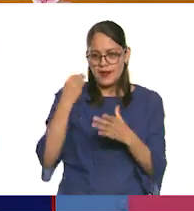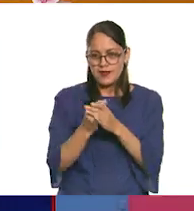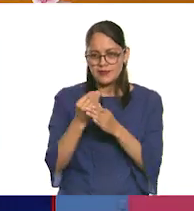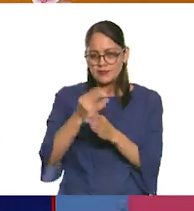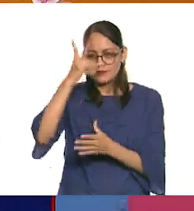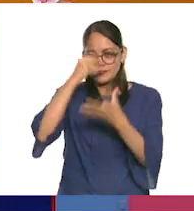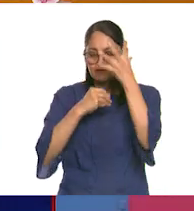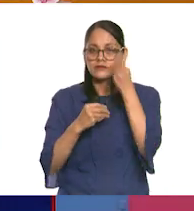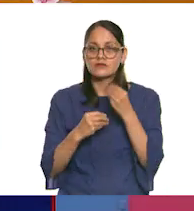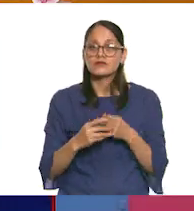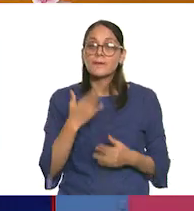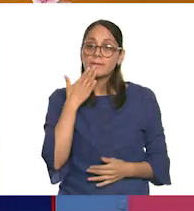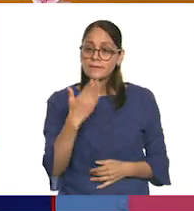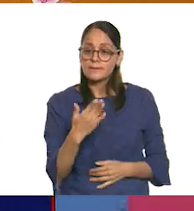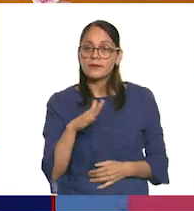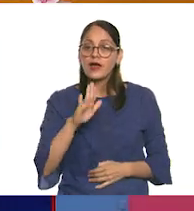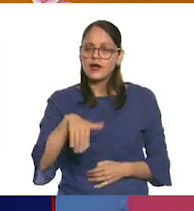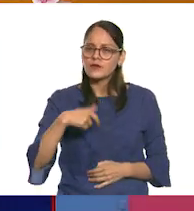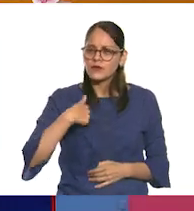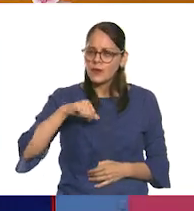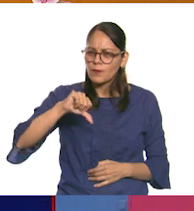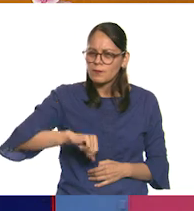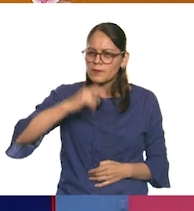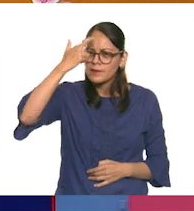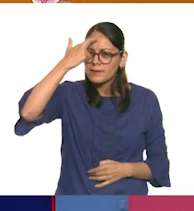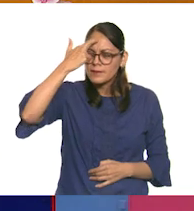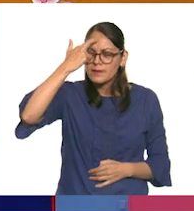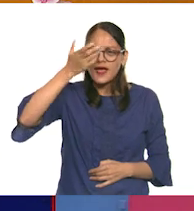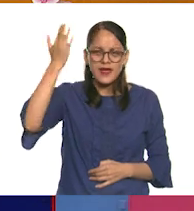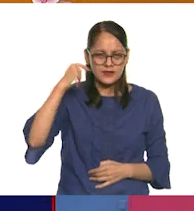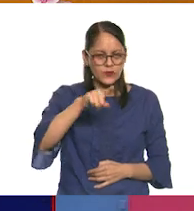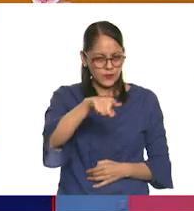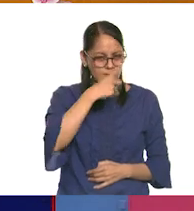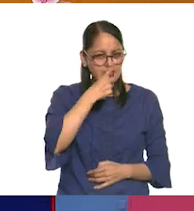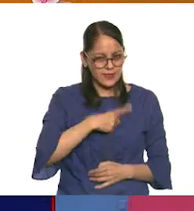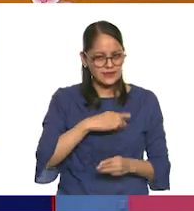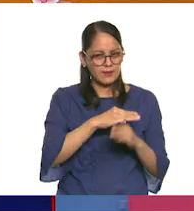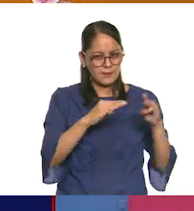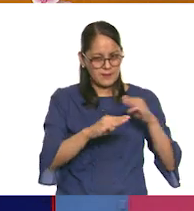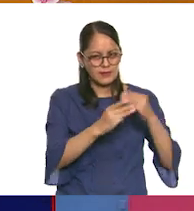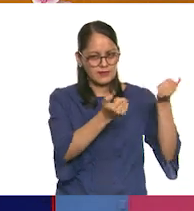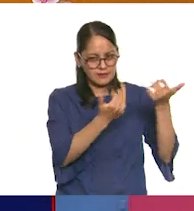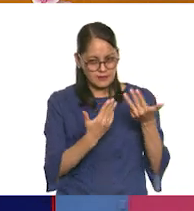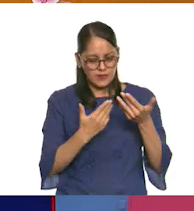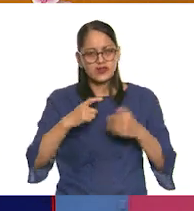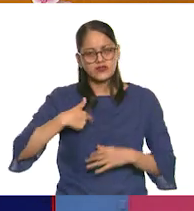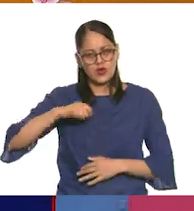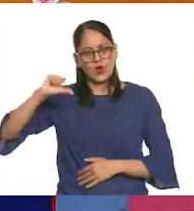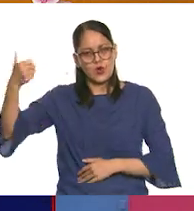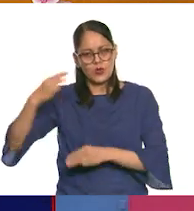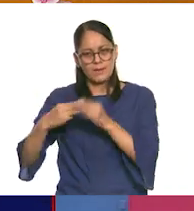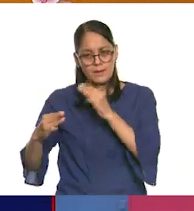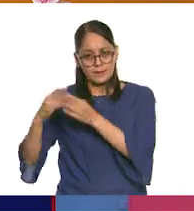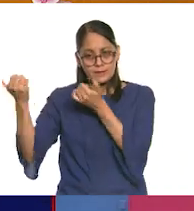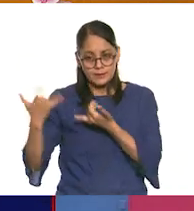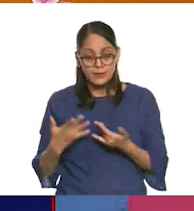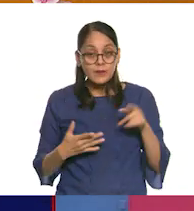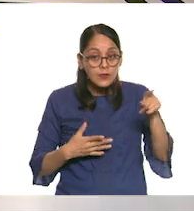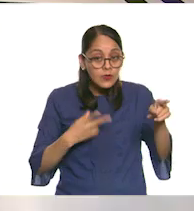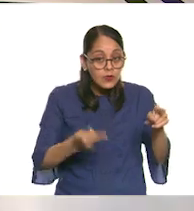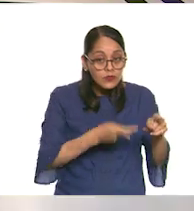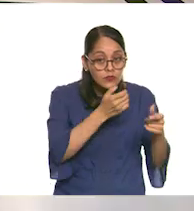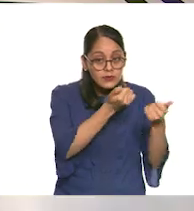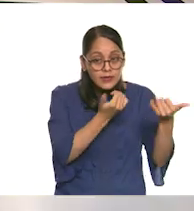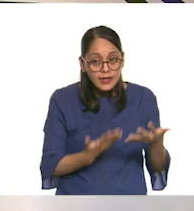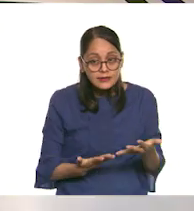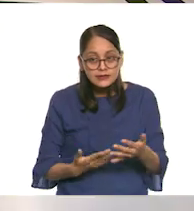Oye, yo ahorita que estoy recordando, quedamos que tú ibas a traer unos materiales, y yo otros. Exactamente, sí. ¿Trajiste tus materiales,